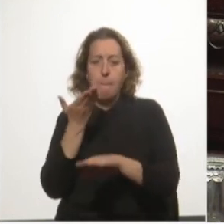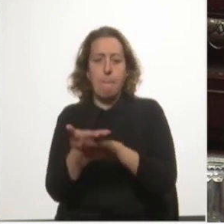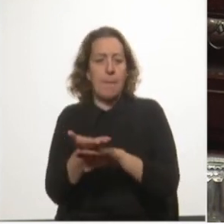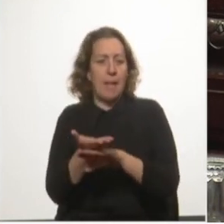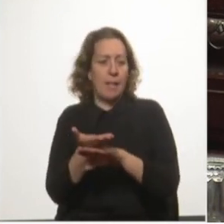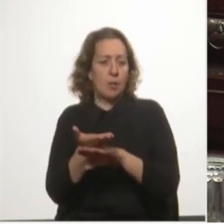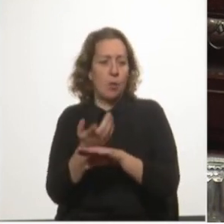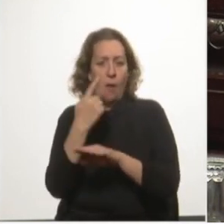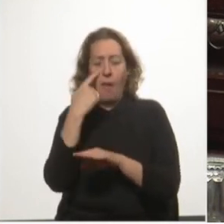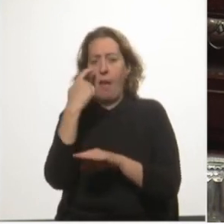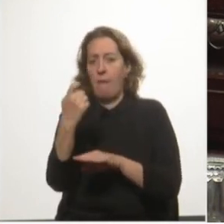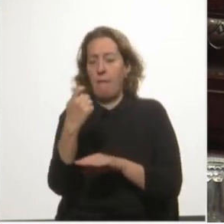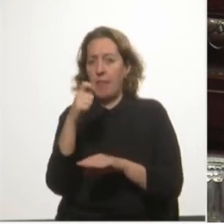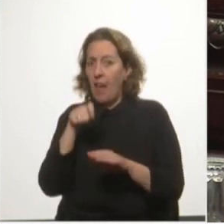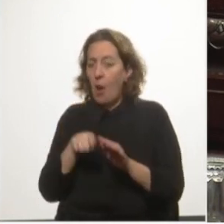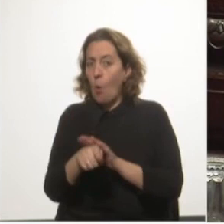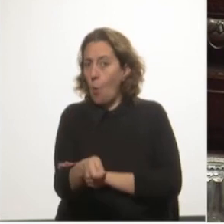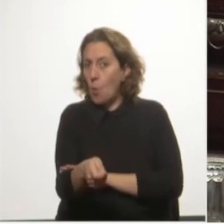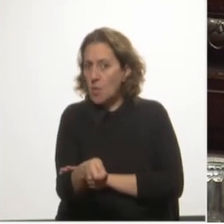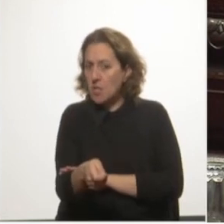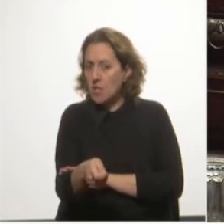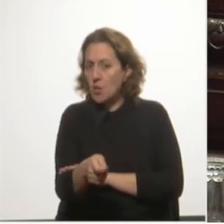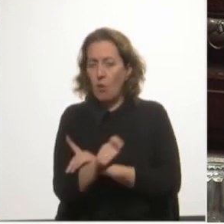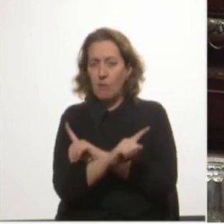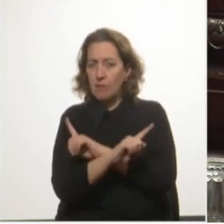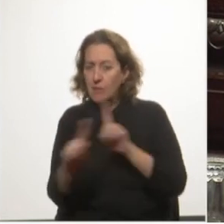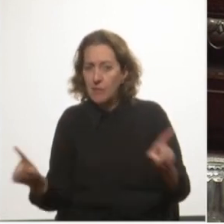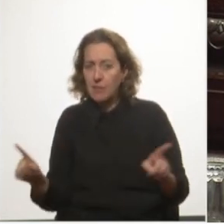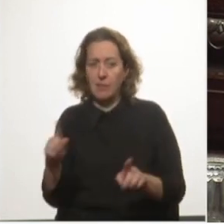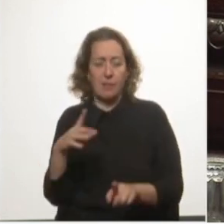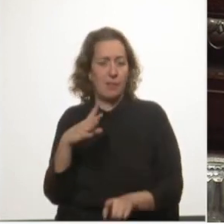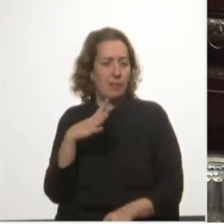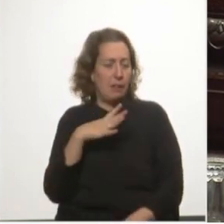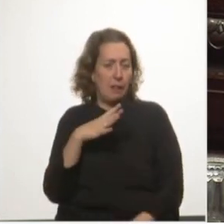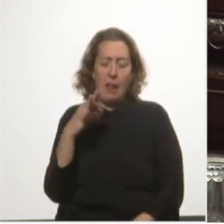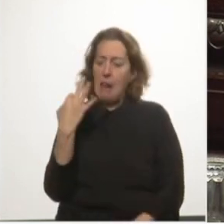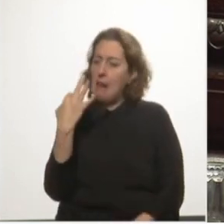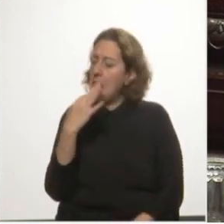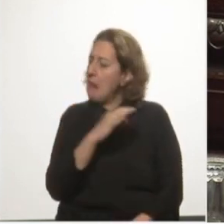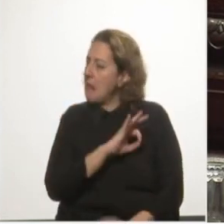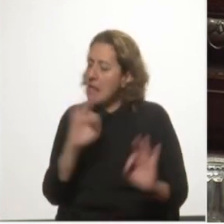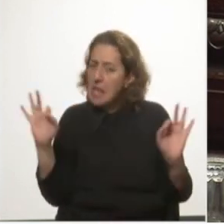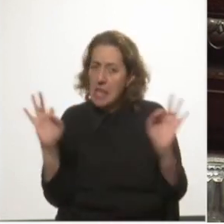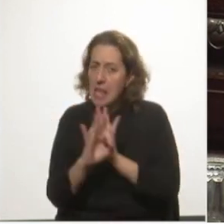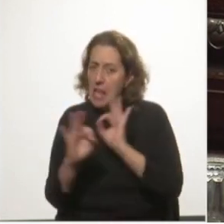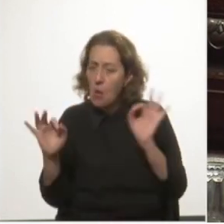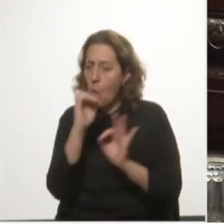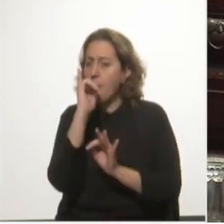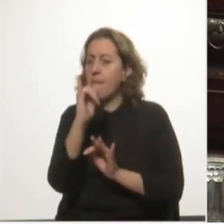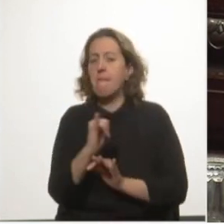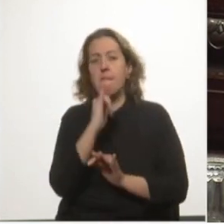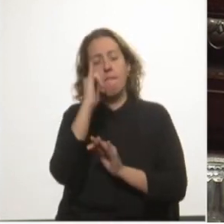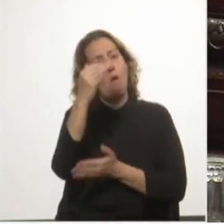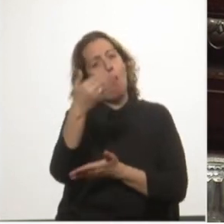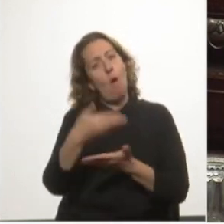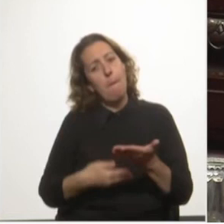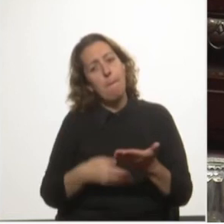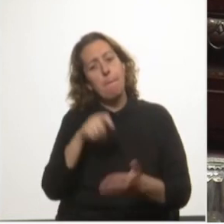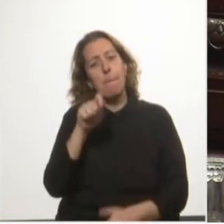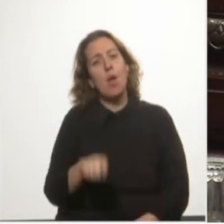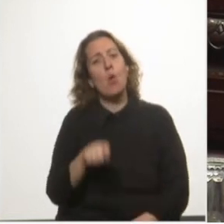haber evitado un juicio sin contar con ningún informe jurídico que evalúe la